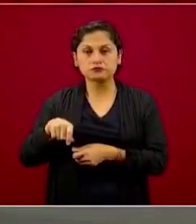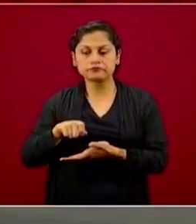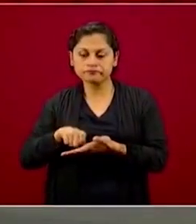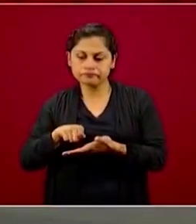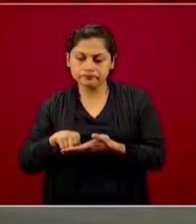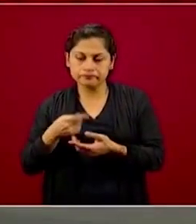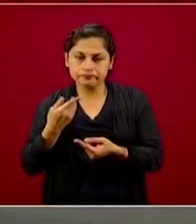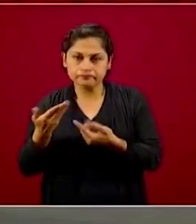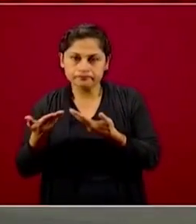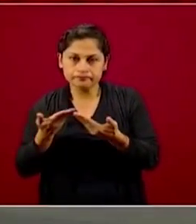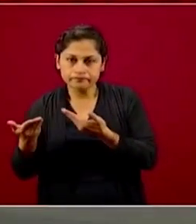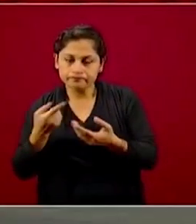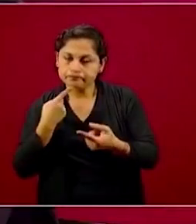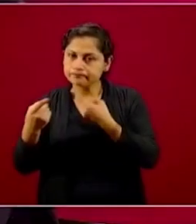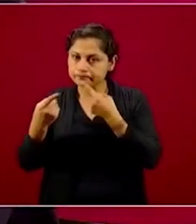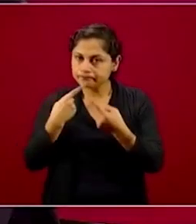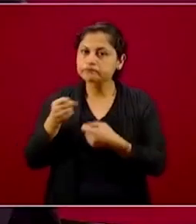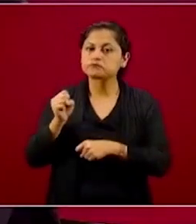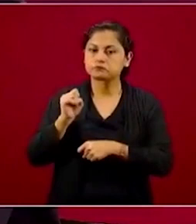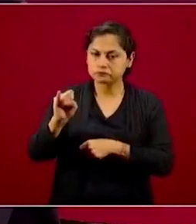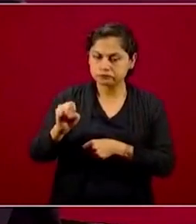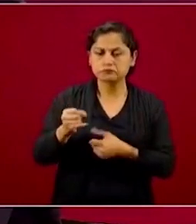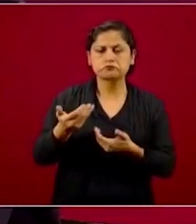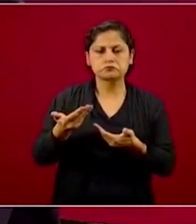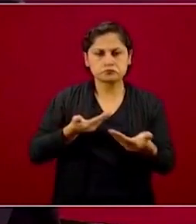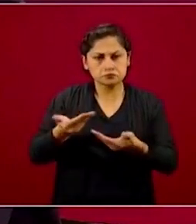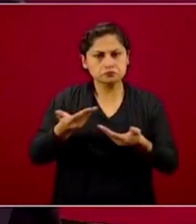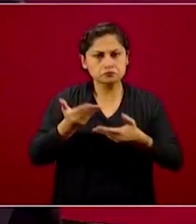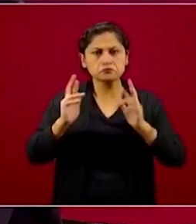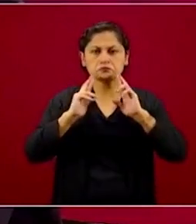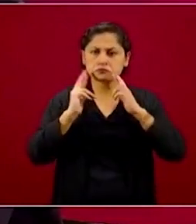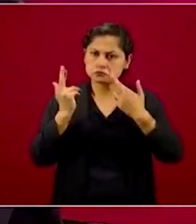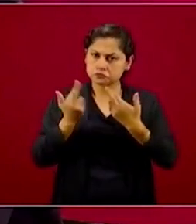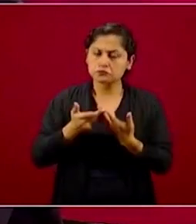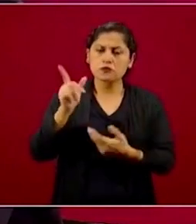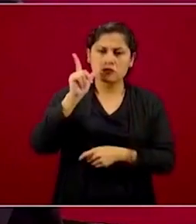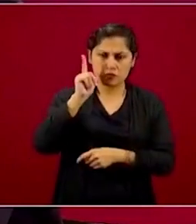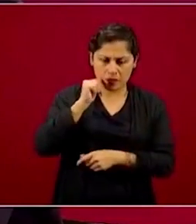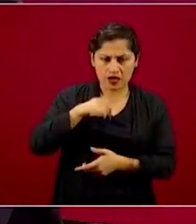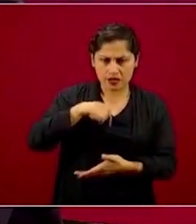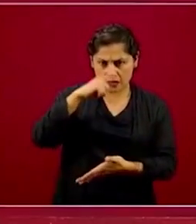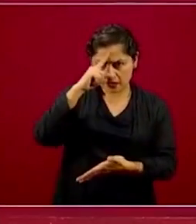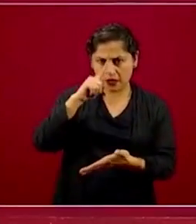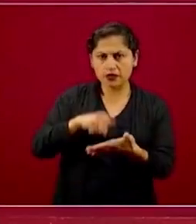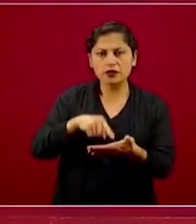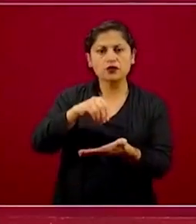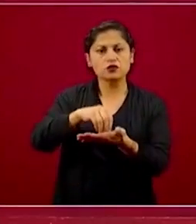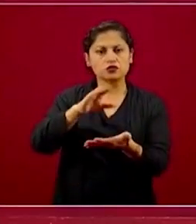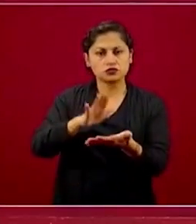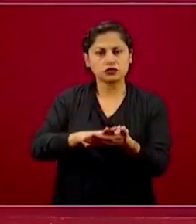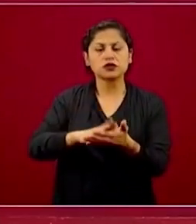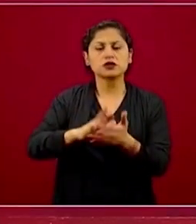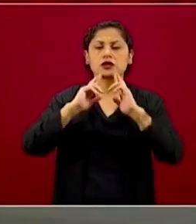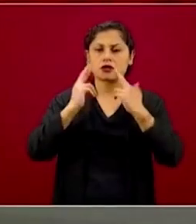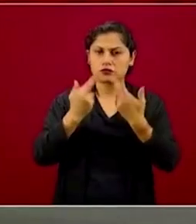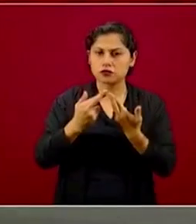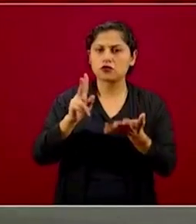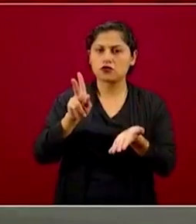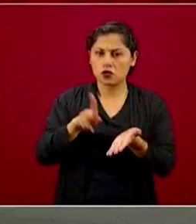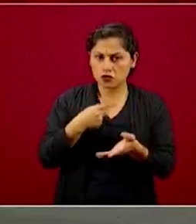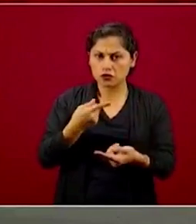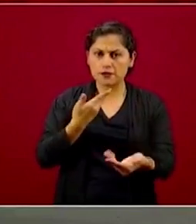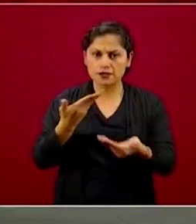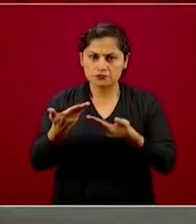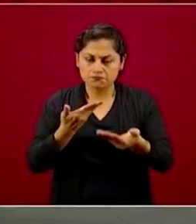peticiones, hay un pliego petitorio y seguirán trabajando. Mañana tengo entendido que tienen una cita para seguir conversando. Entonces, ahí va,